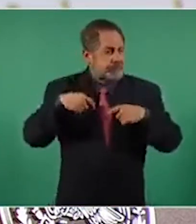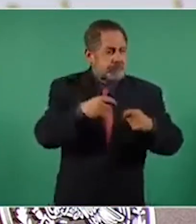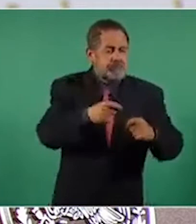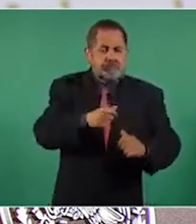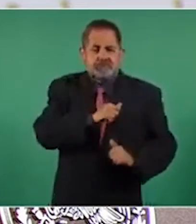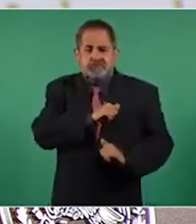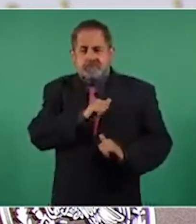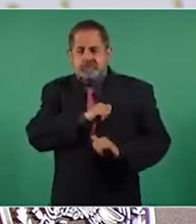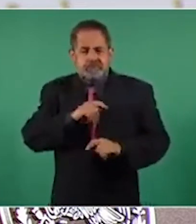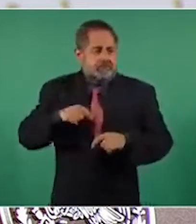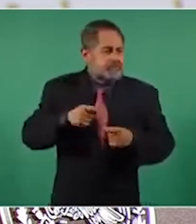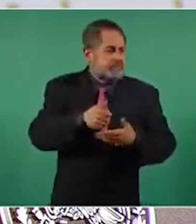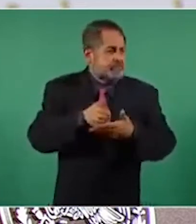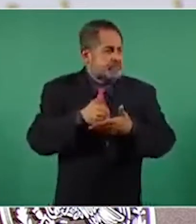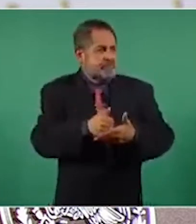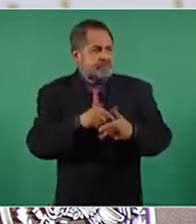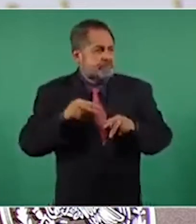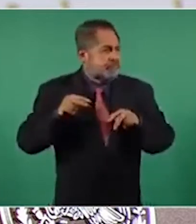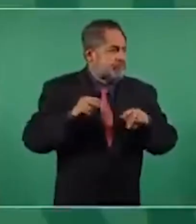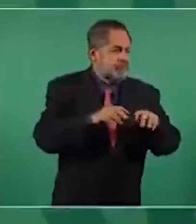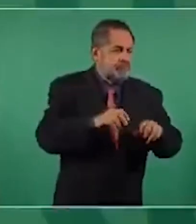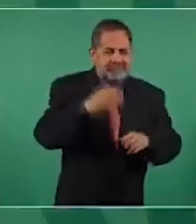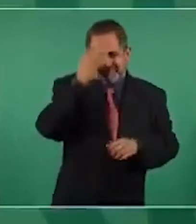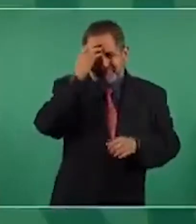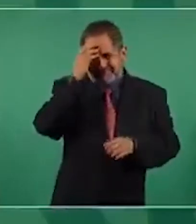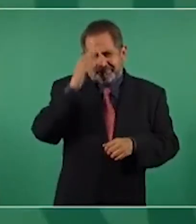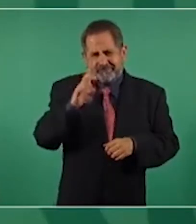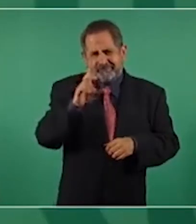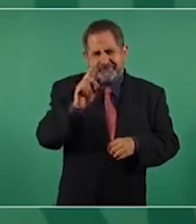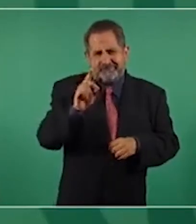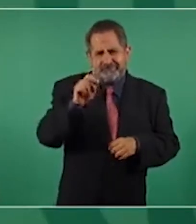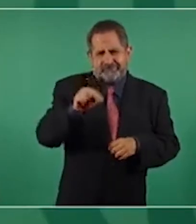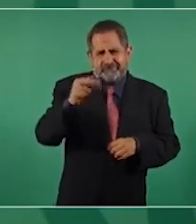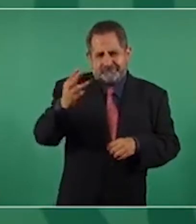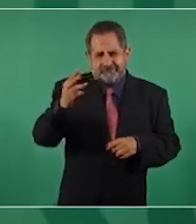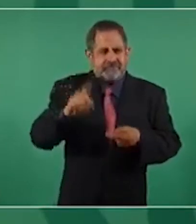los planes de N3, Plan Marina.